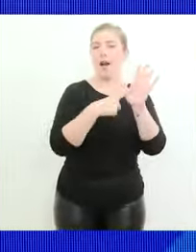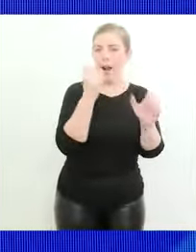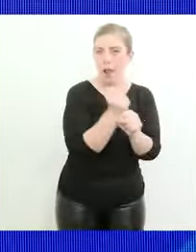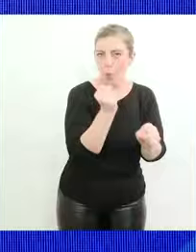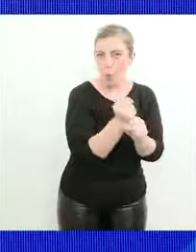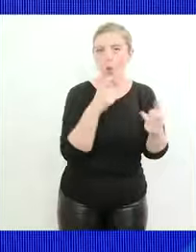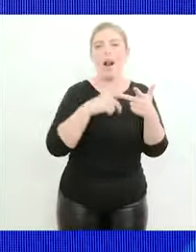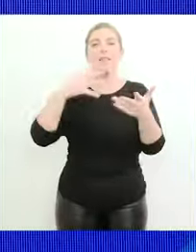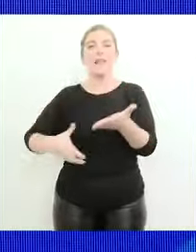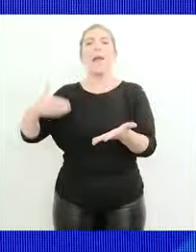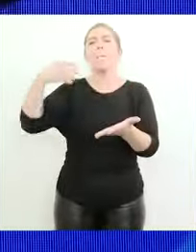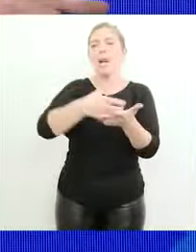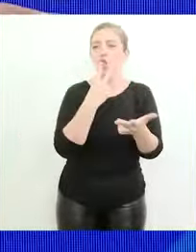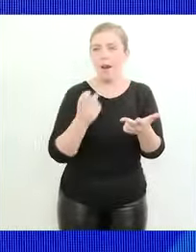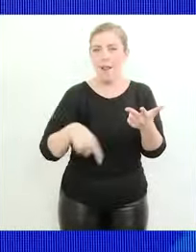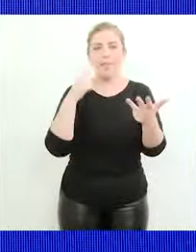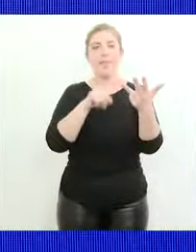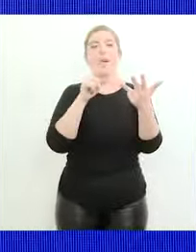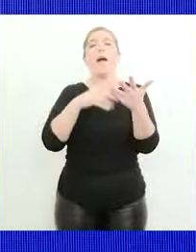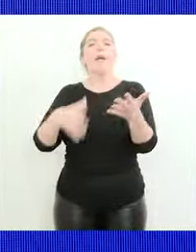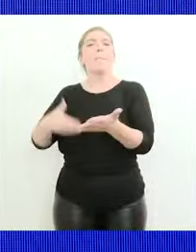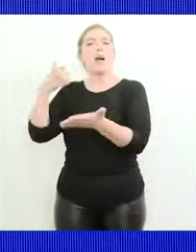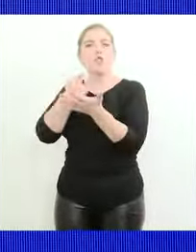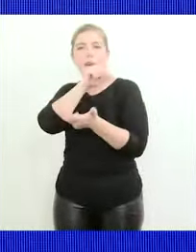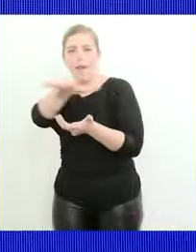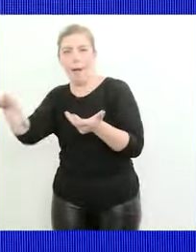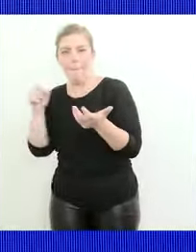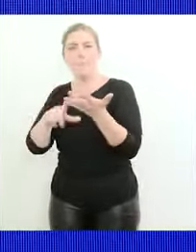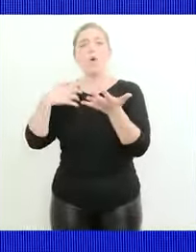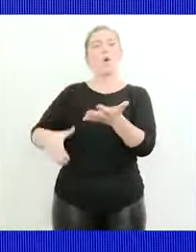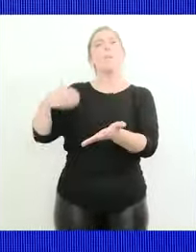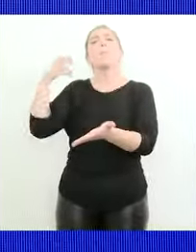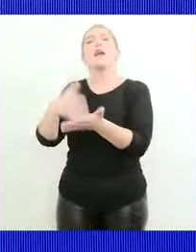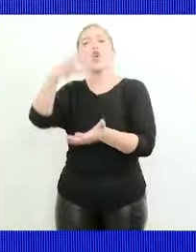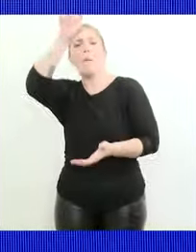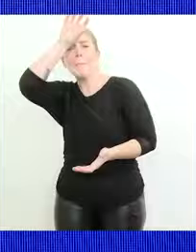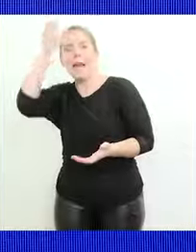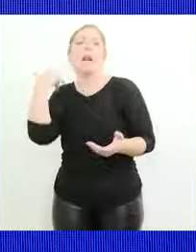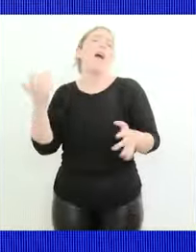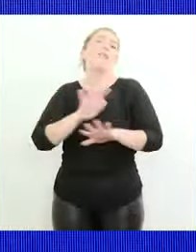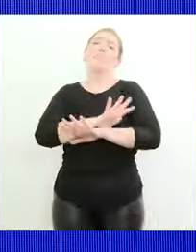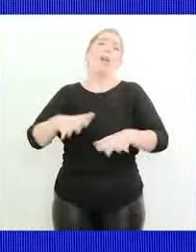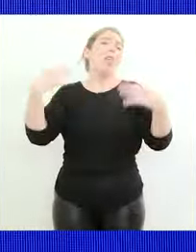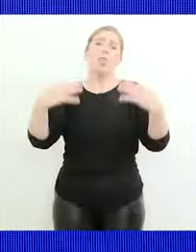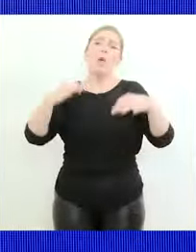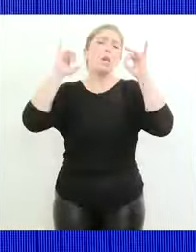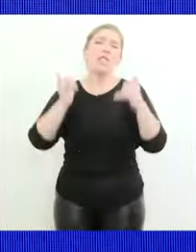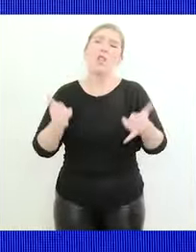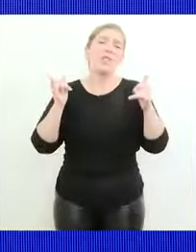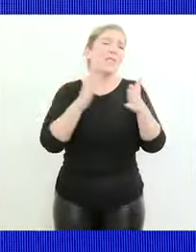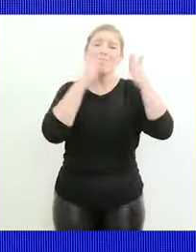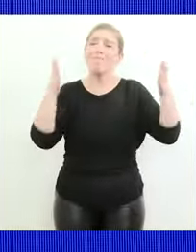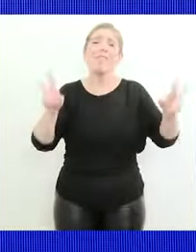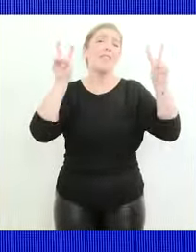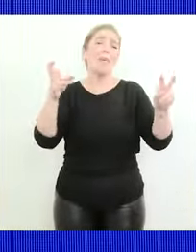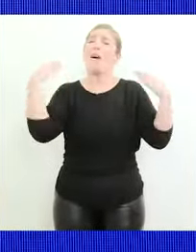inversión energética inversión en el campo inversión en minería no jodamos no jodamos estos 10 temas son 10